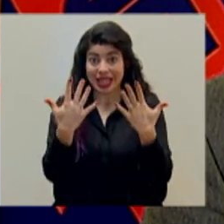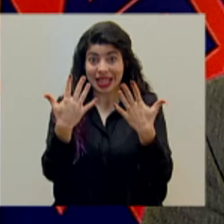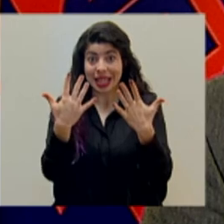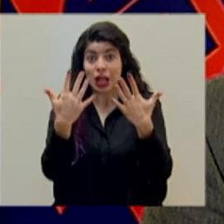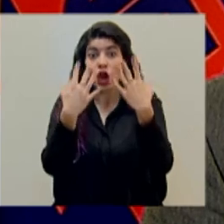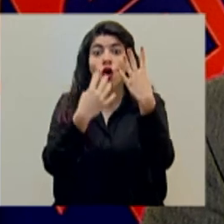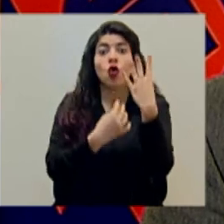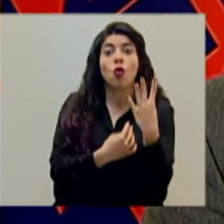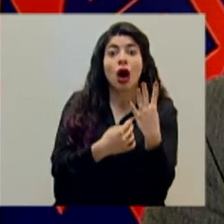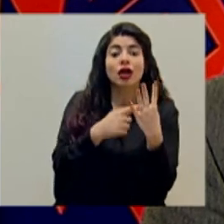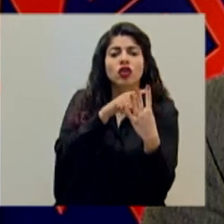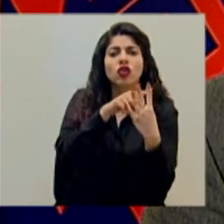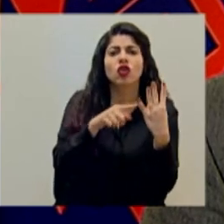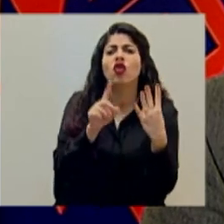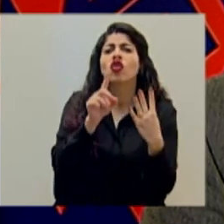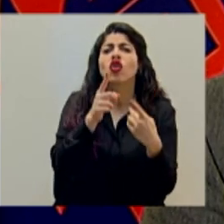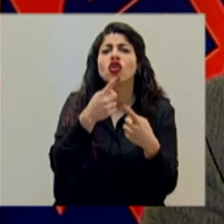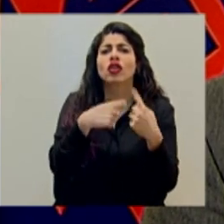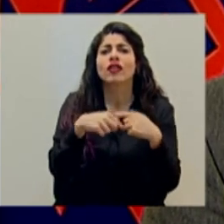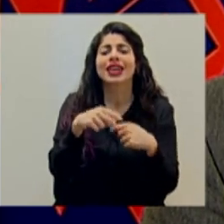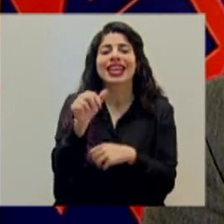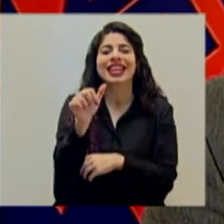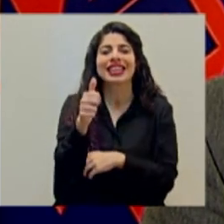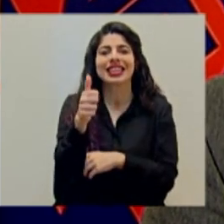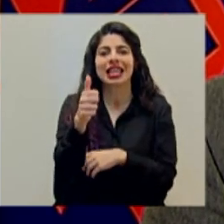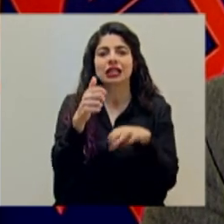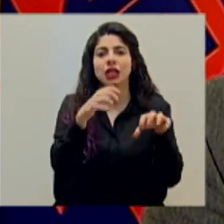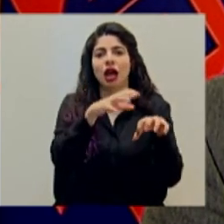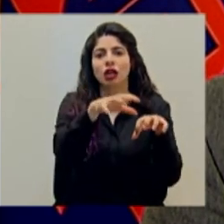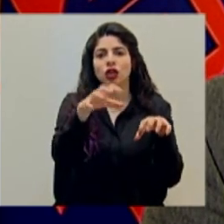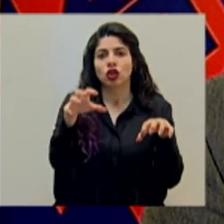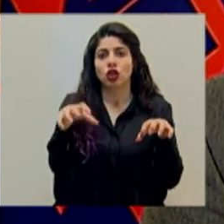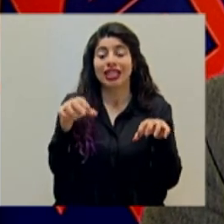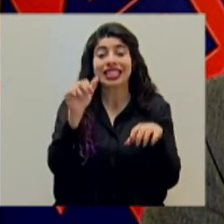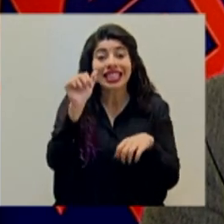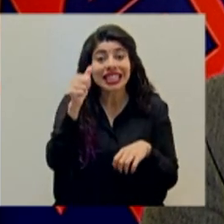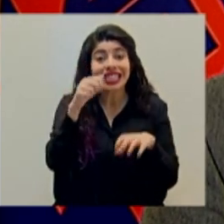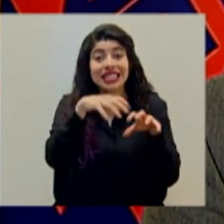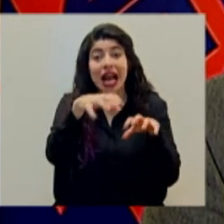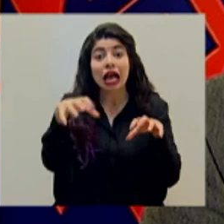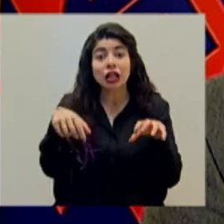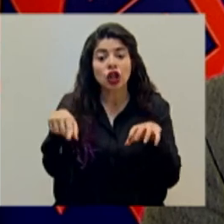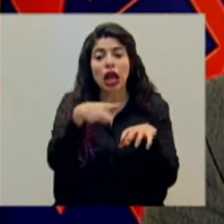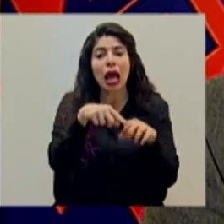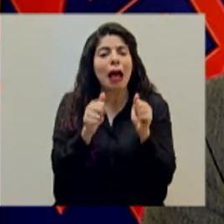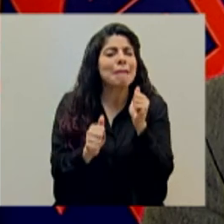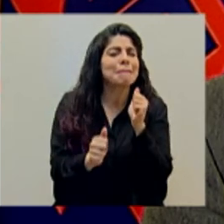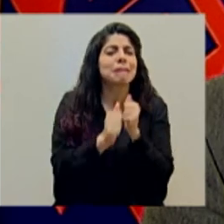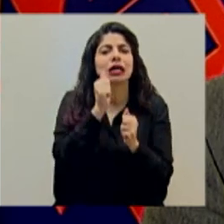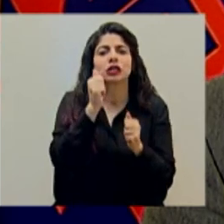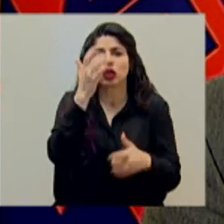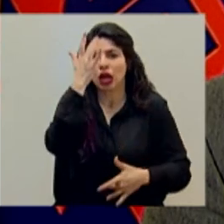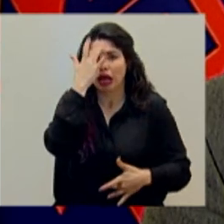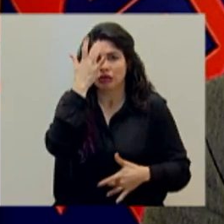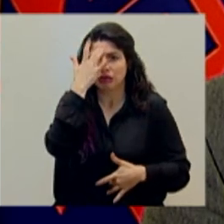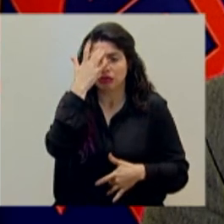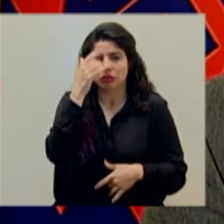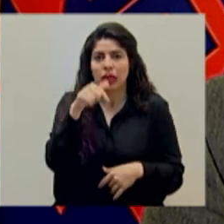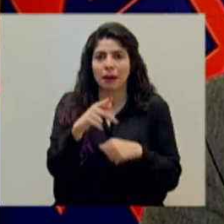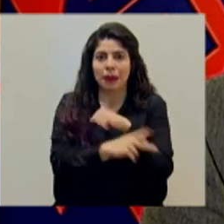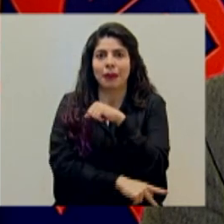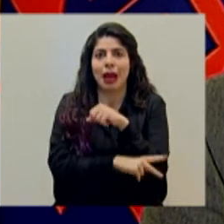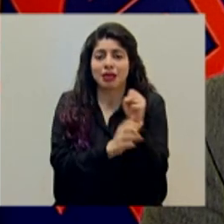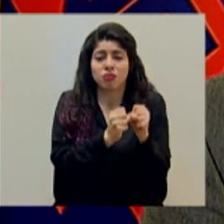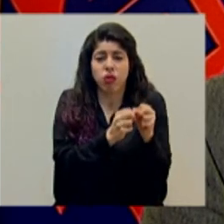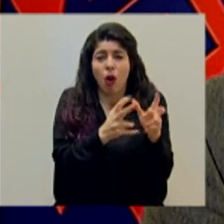-19 provienen de diez cantones que están produciendo la mayor cantidad de casos. Diez cantones a nivel del país